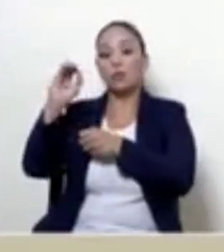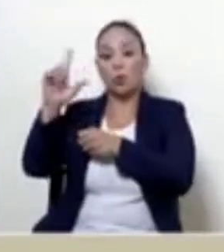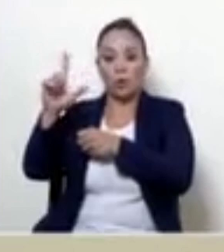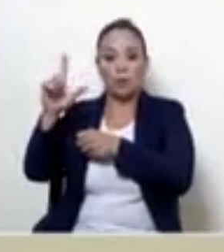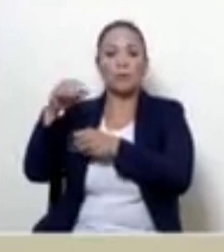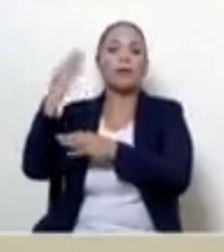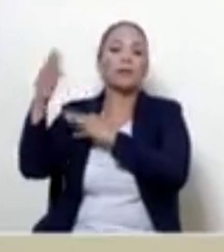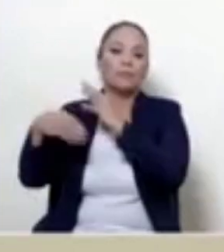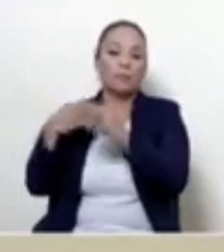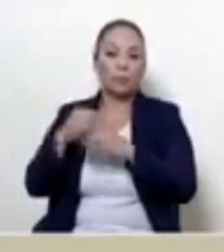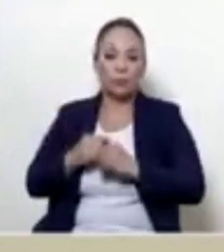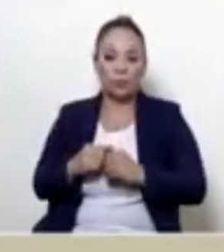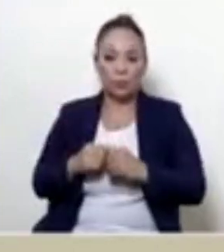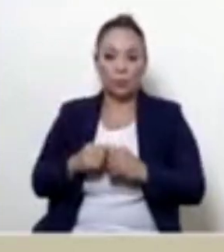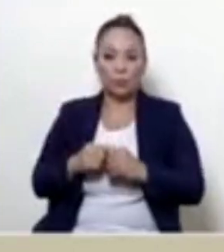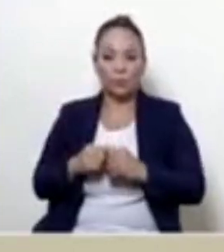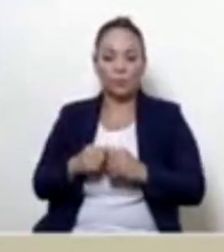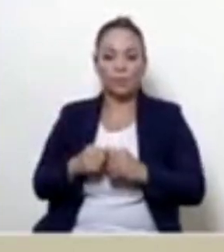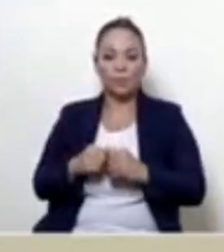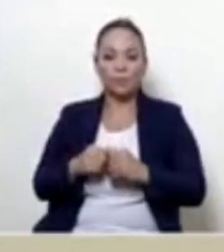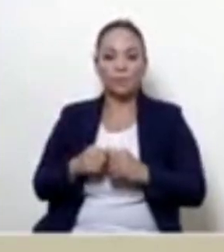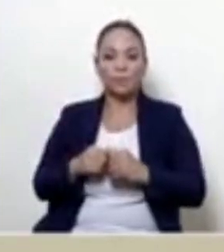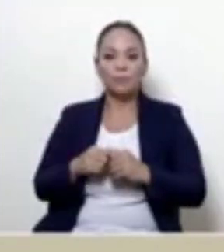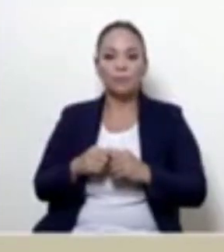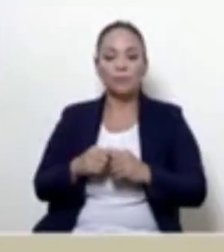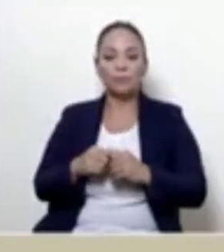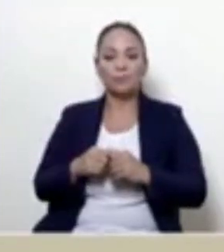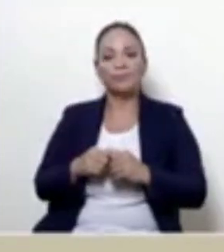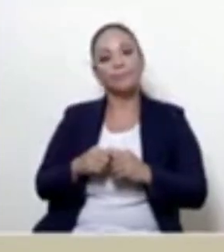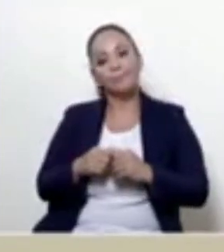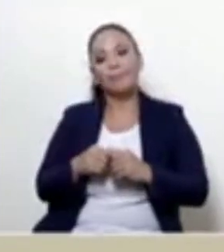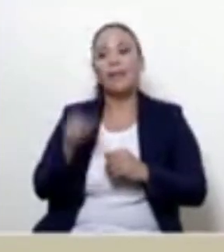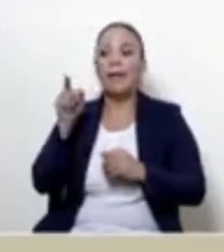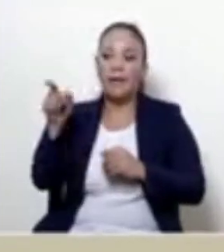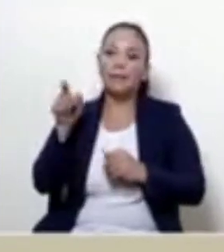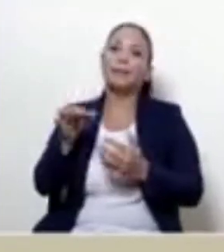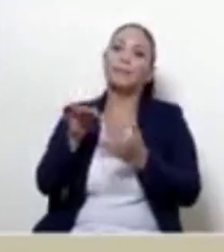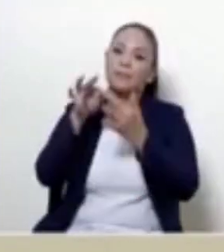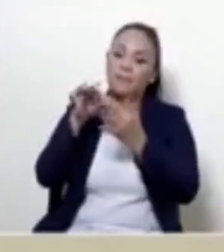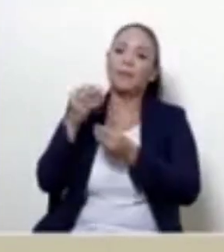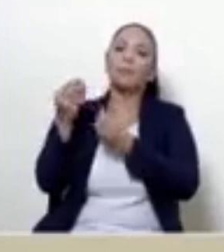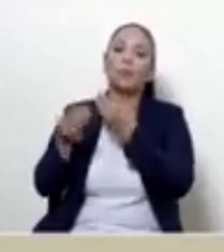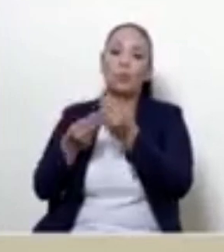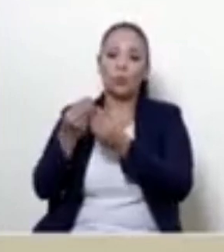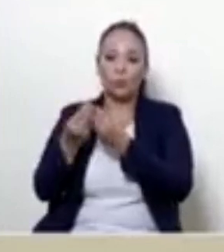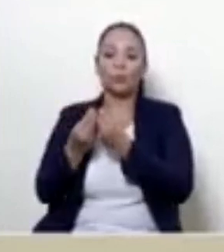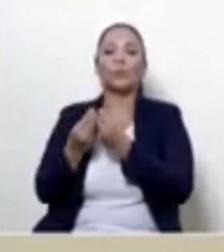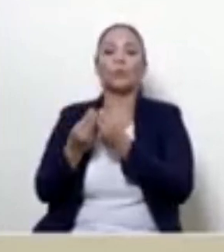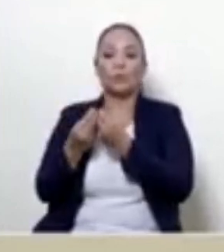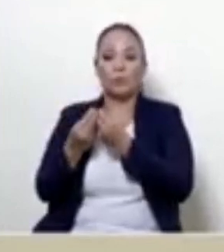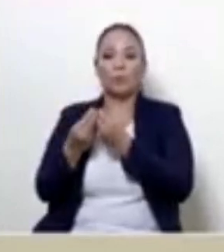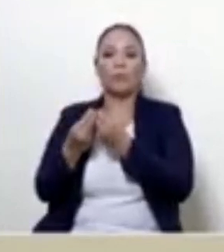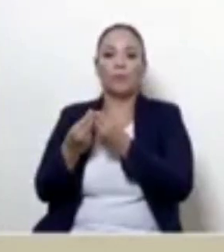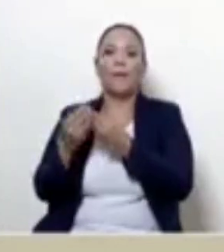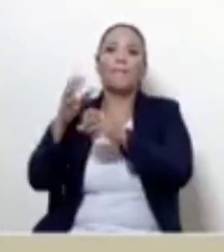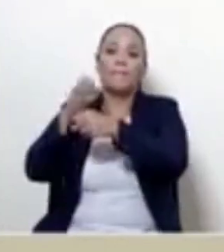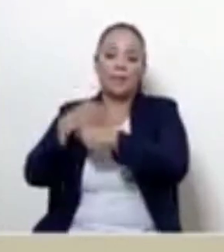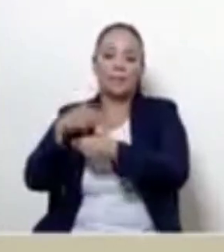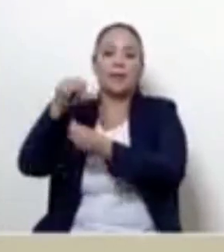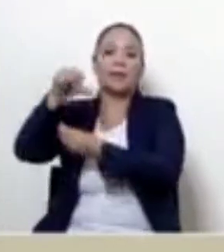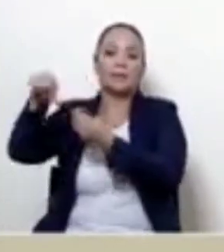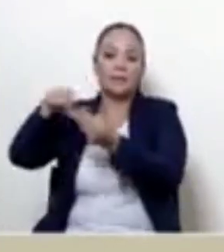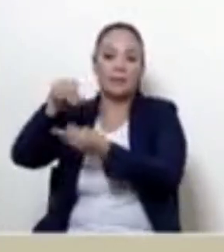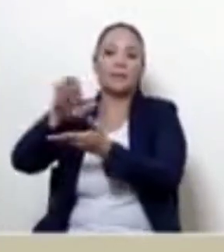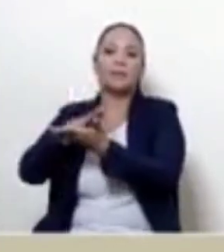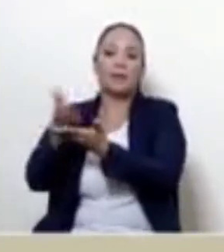ese es uno de los principales productos en la fabricación de aceites de